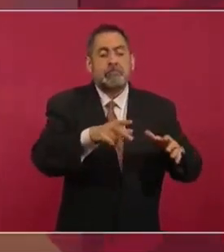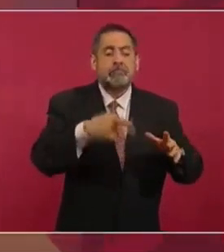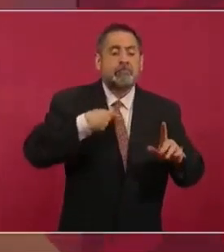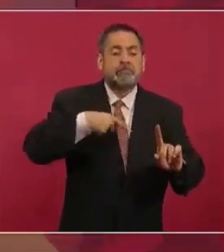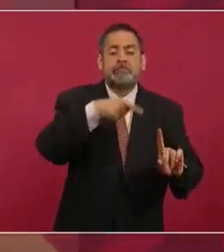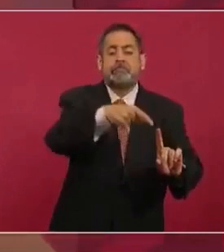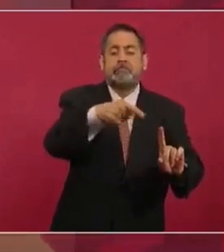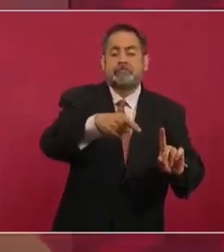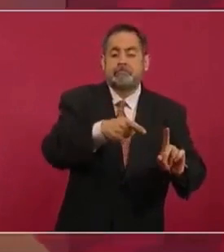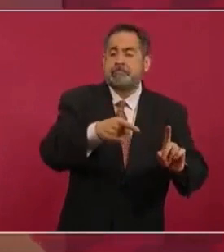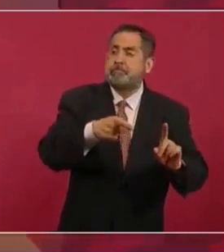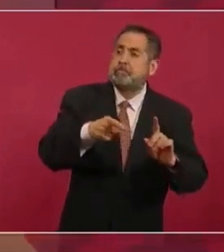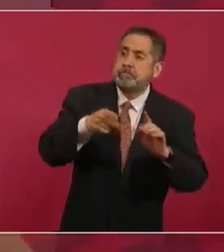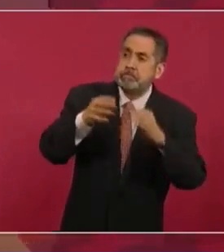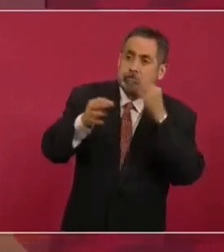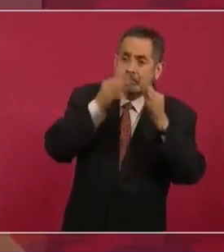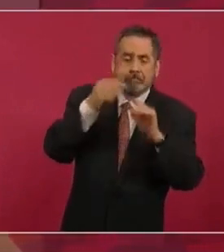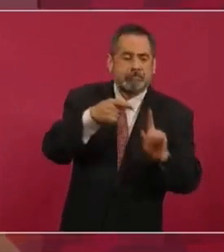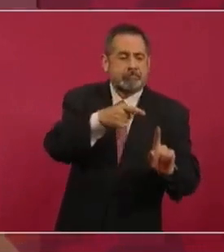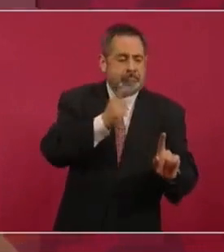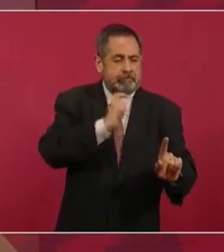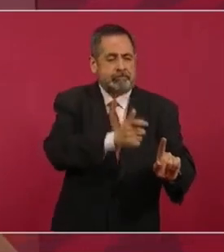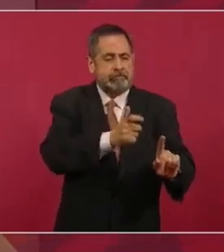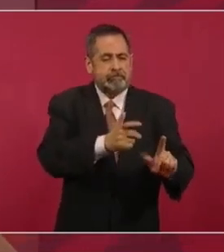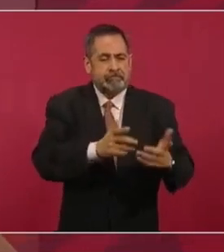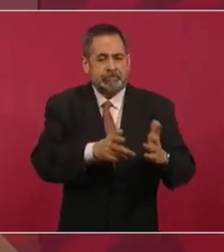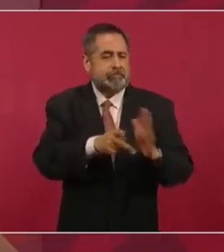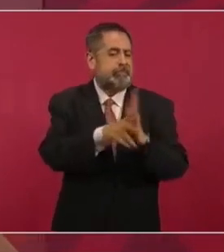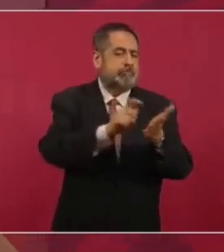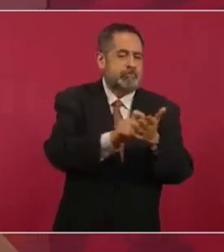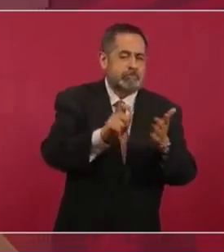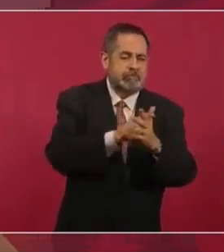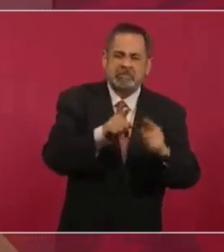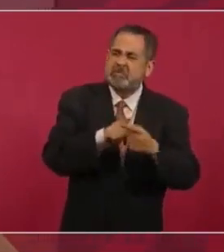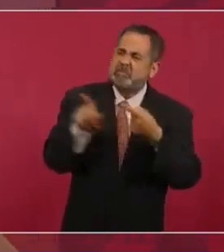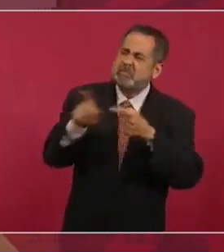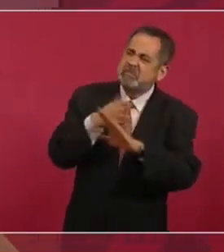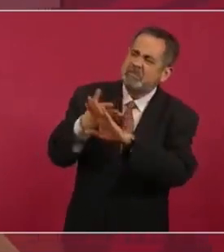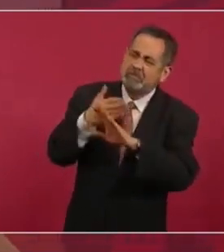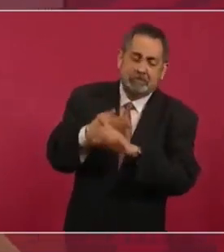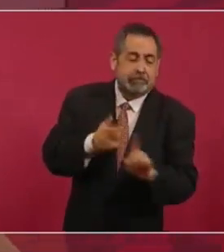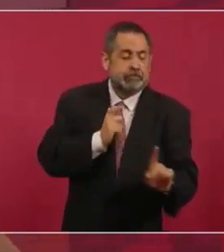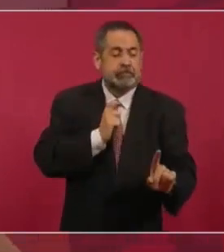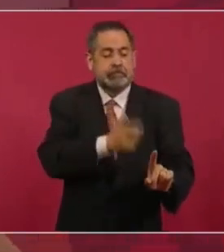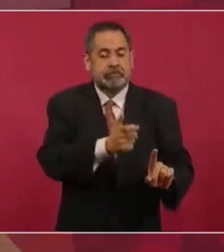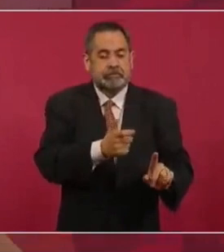periodistas mercenarios, golpeadores.